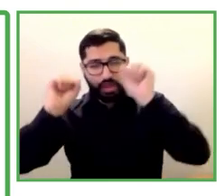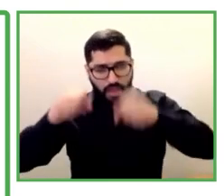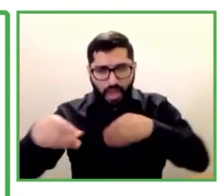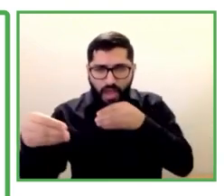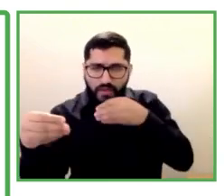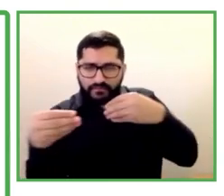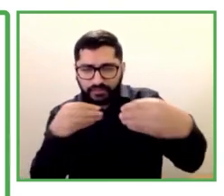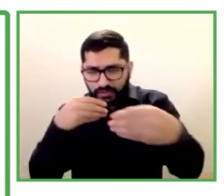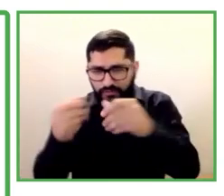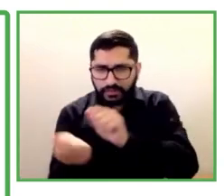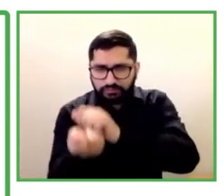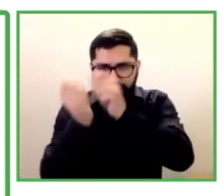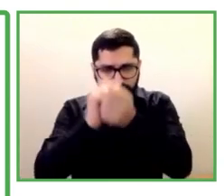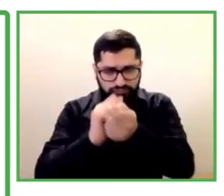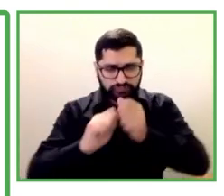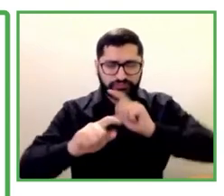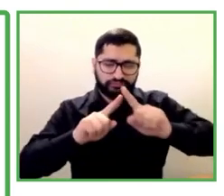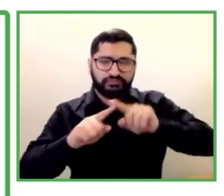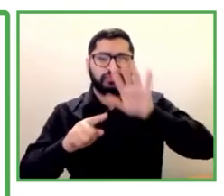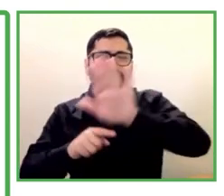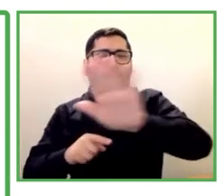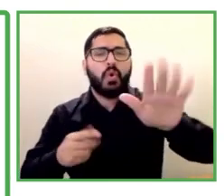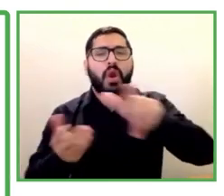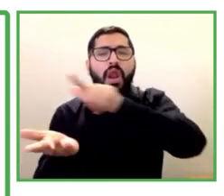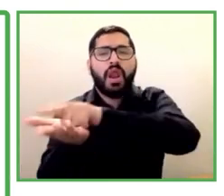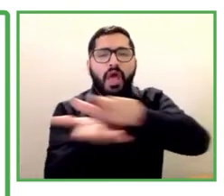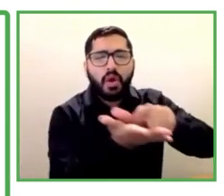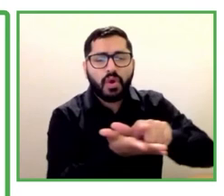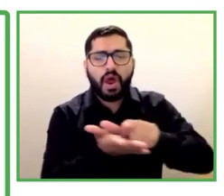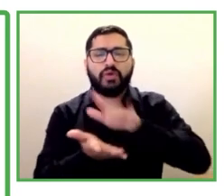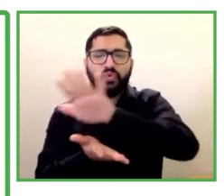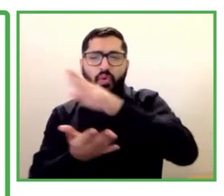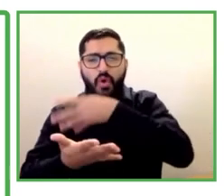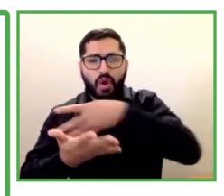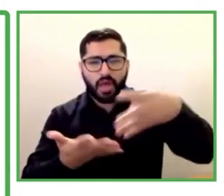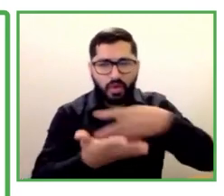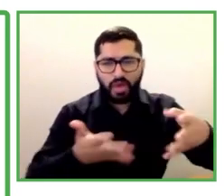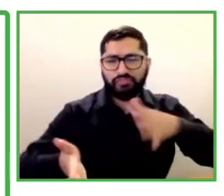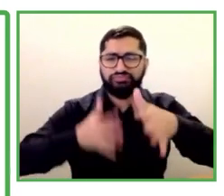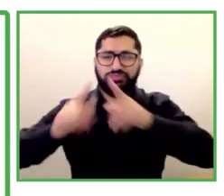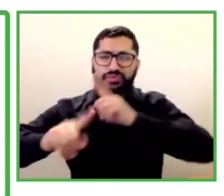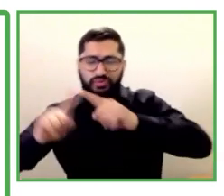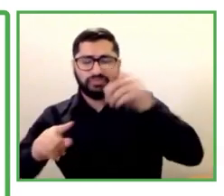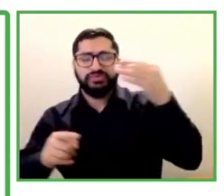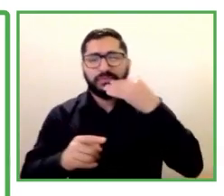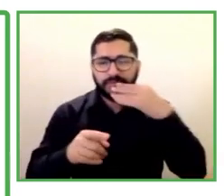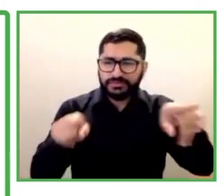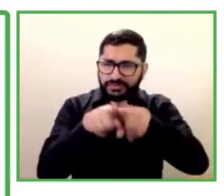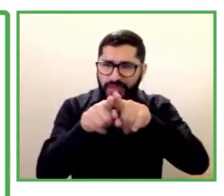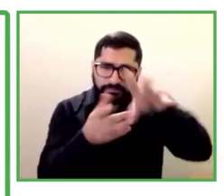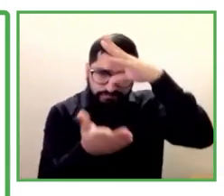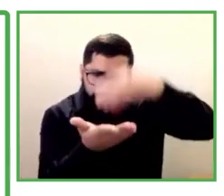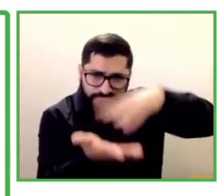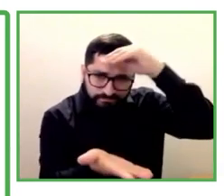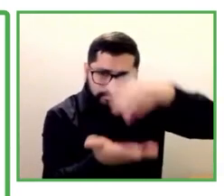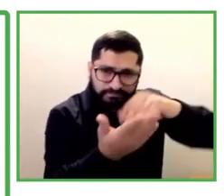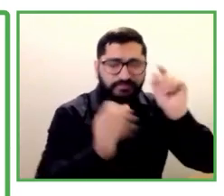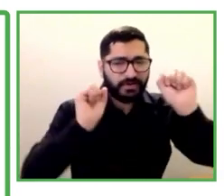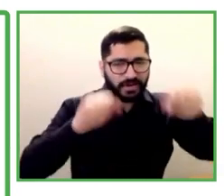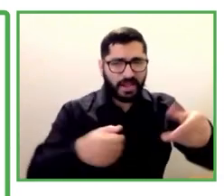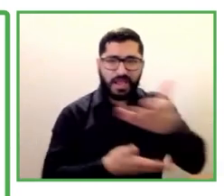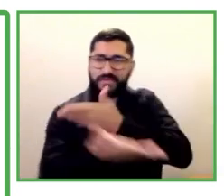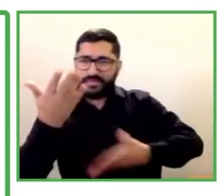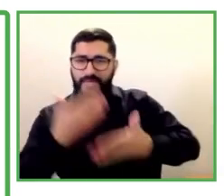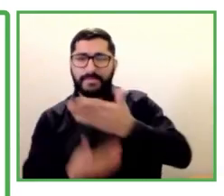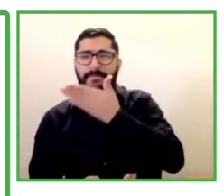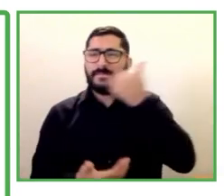Tenemos una comunidad de aprendizaje para intercambiar las mejores prácticas e inclusión. Tenemos una